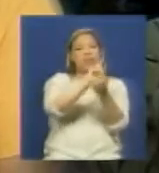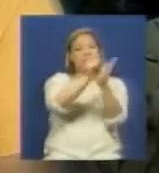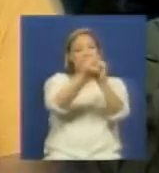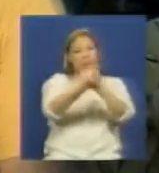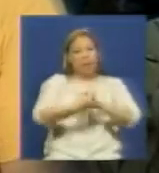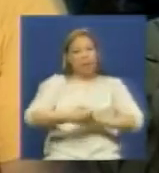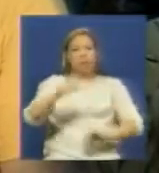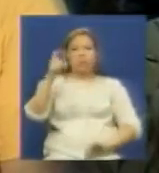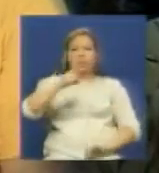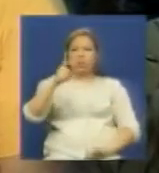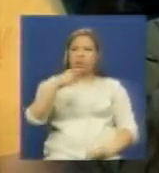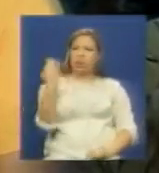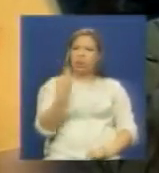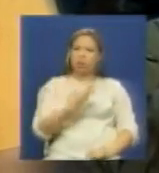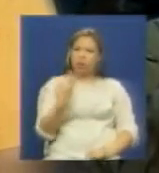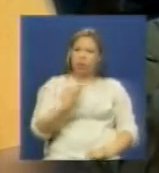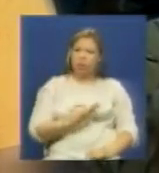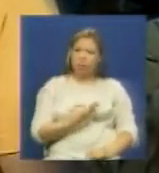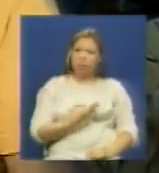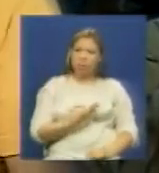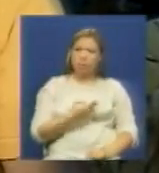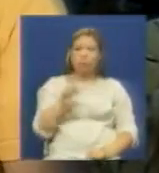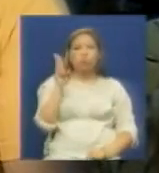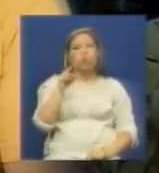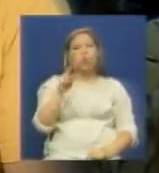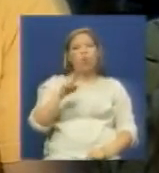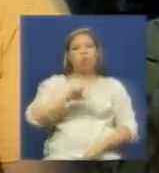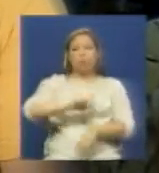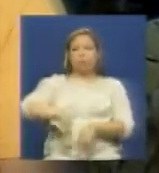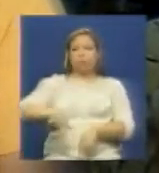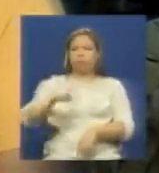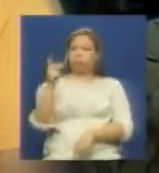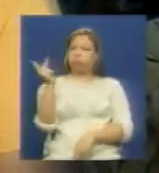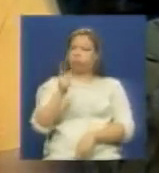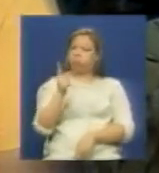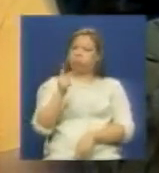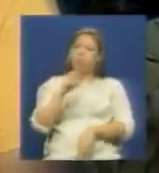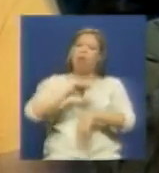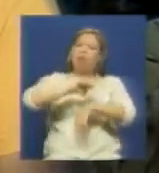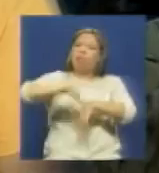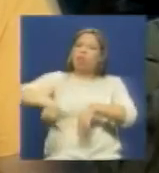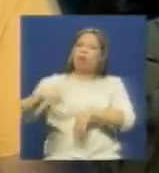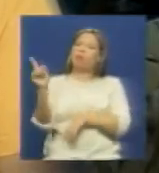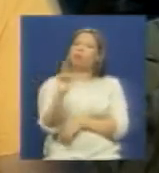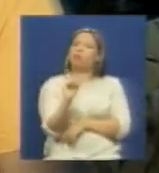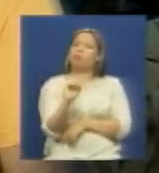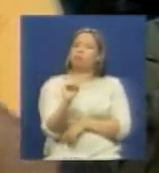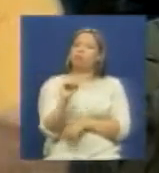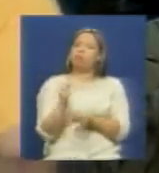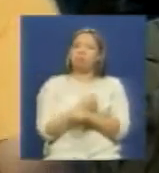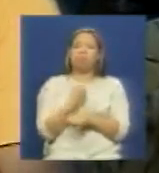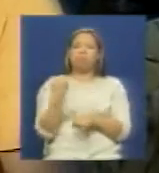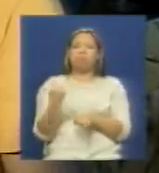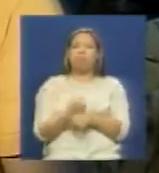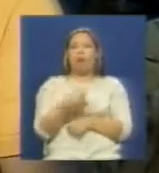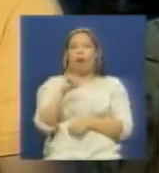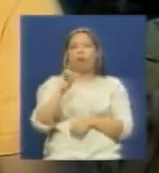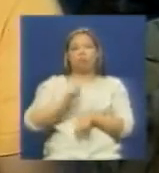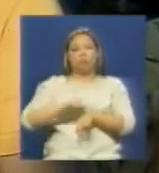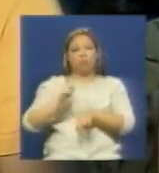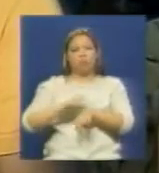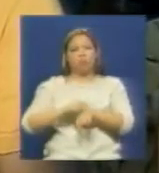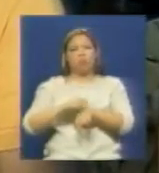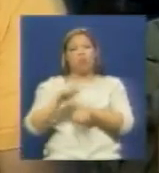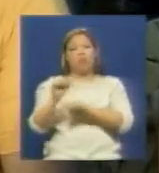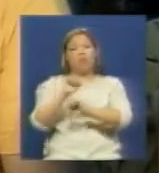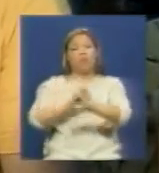necesarios y verdaderos y nunca es tarde nunca es tarde creo que nosotros tenemos que trabajar para evitar el